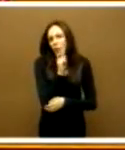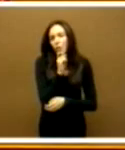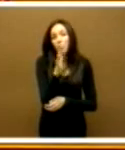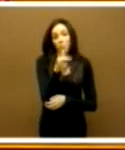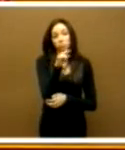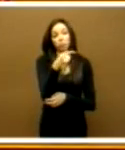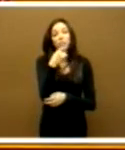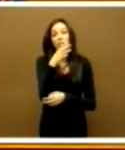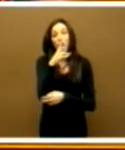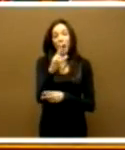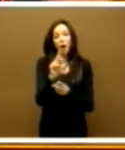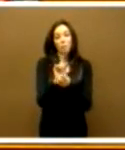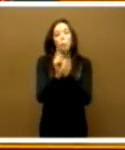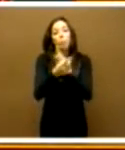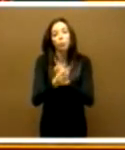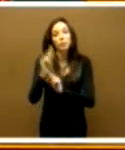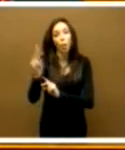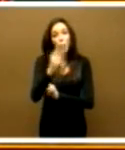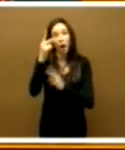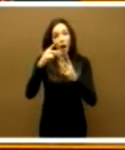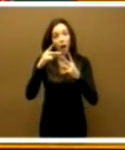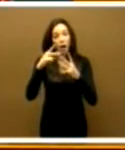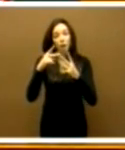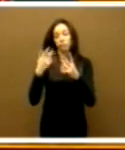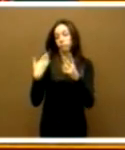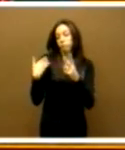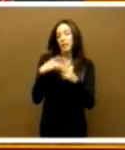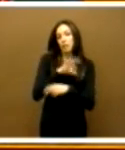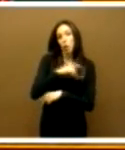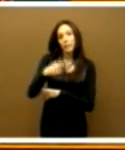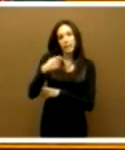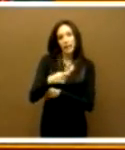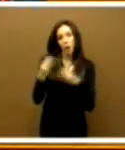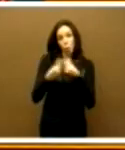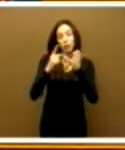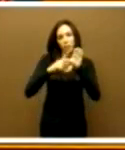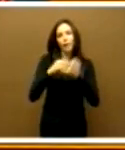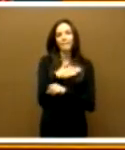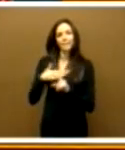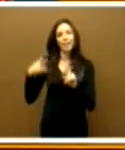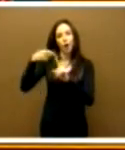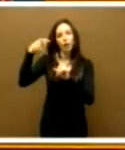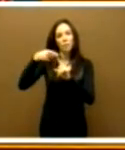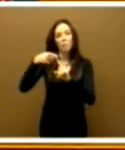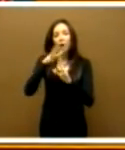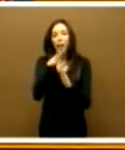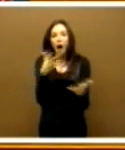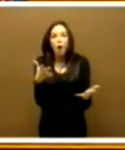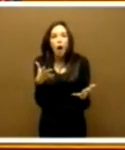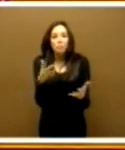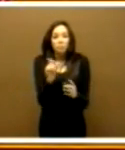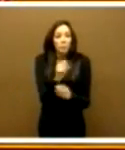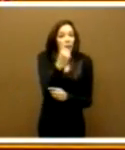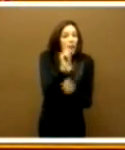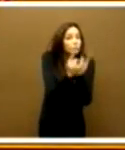vamos por la segunda transformación. Eso lo que pretendía el señor presidente de la Junta de Extremadura, pero aún no hemos terminado la